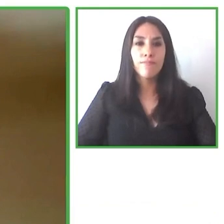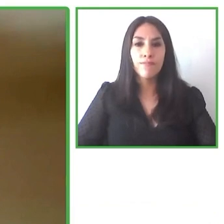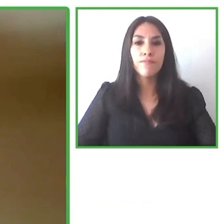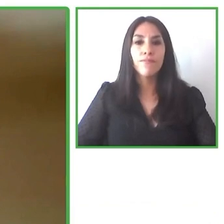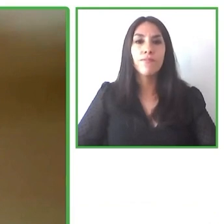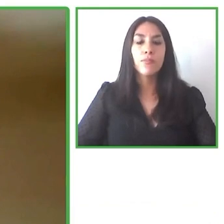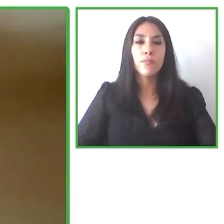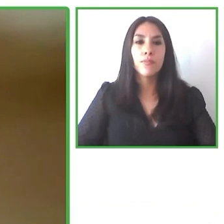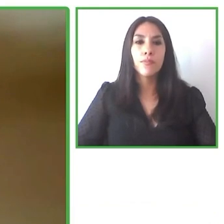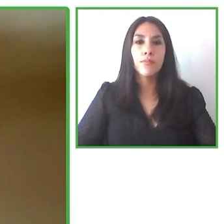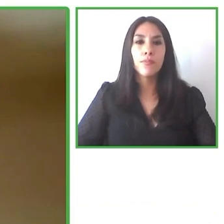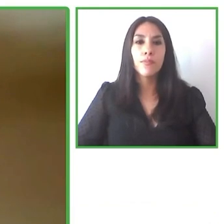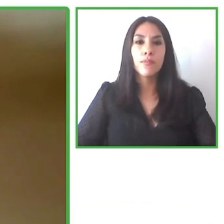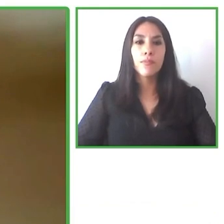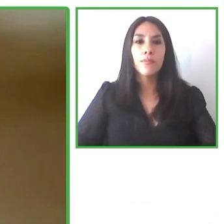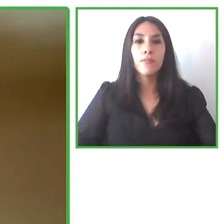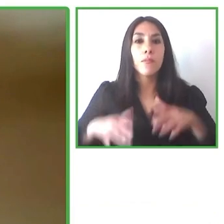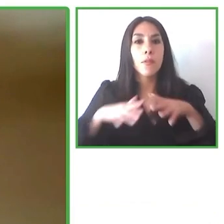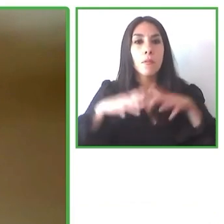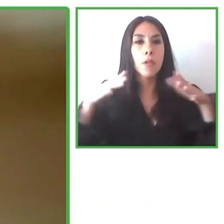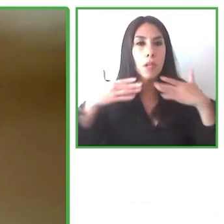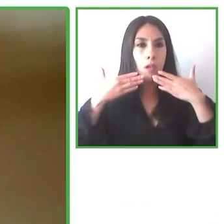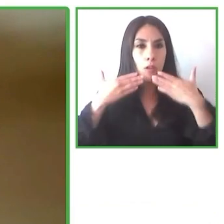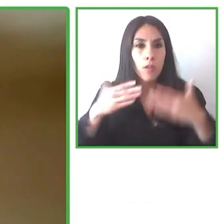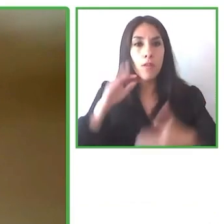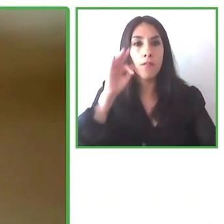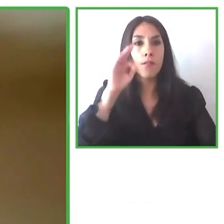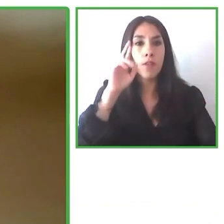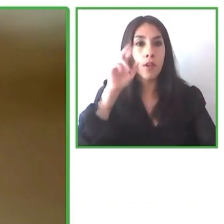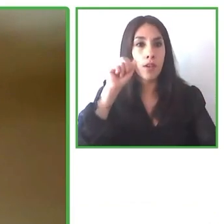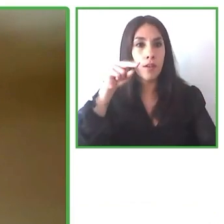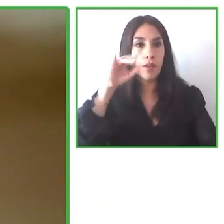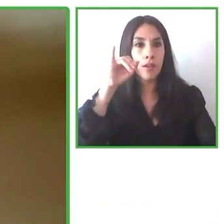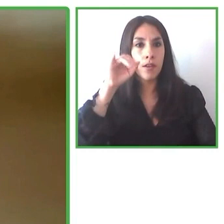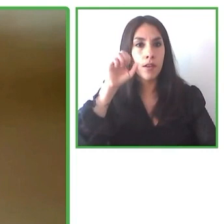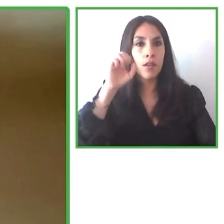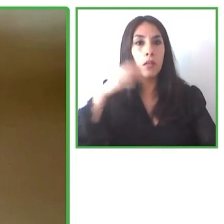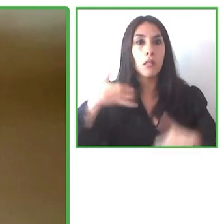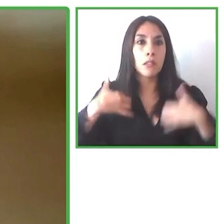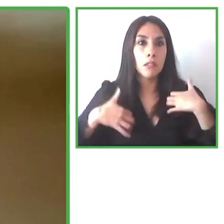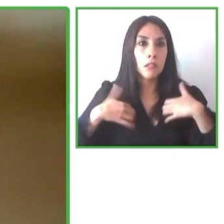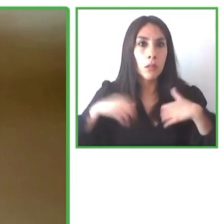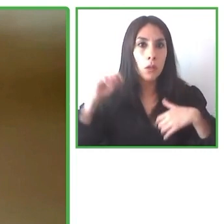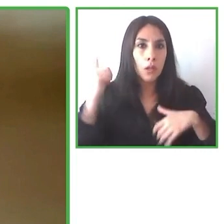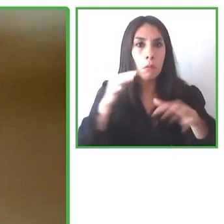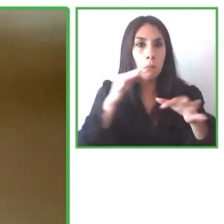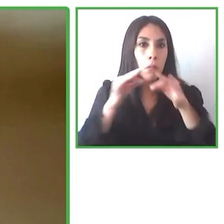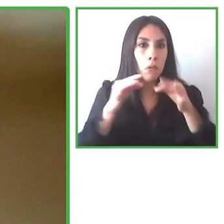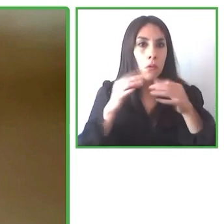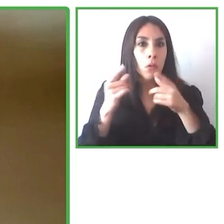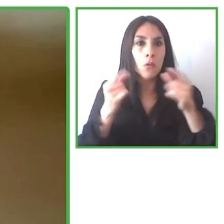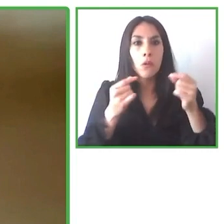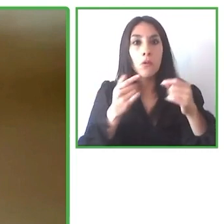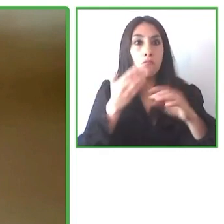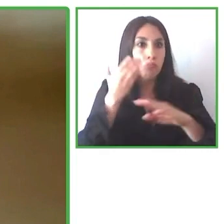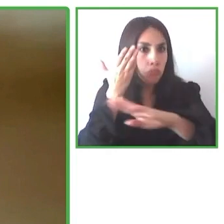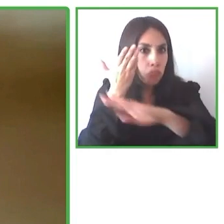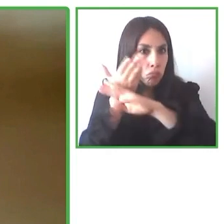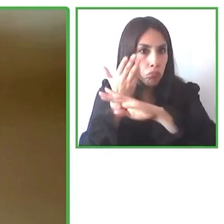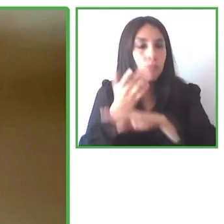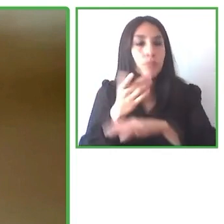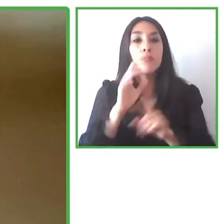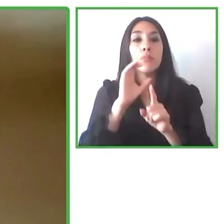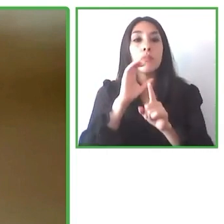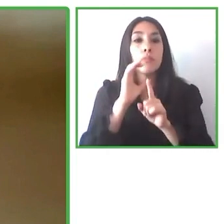muchas gracias Francisca muy interesante todo lo que nos has comentado para crear propuestas culturales accesibles y que se apoyan en la tecnología